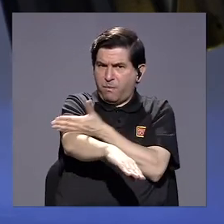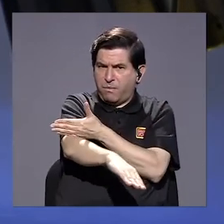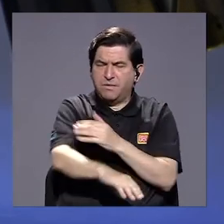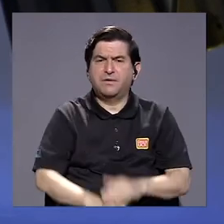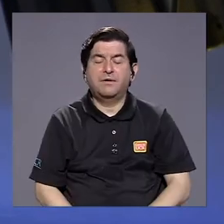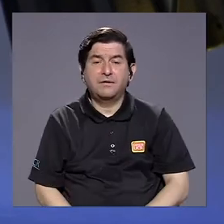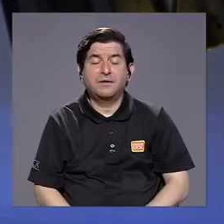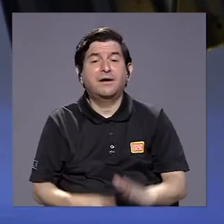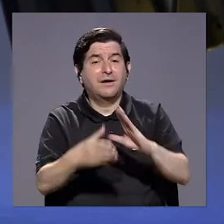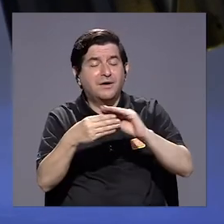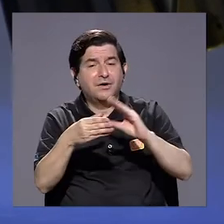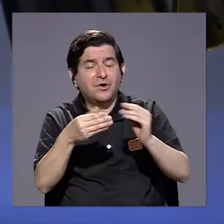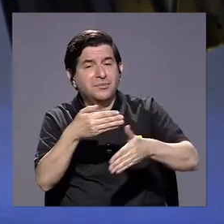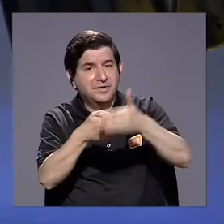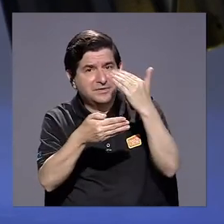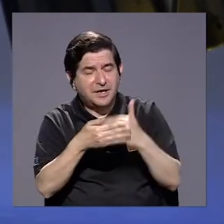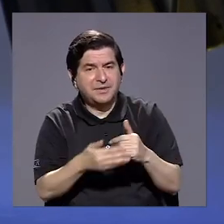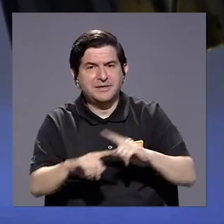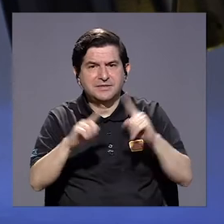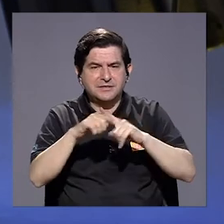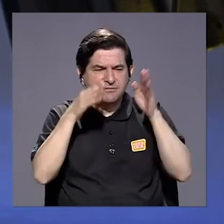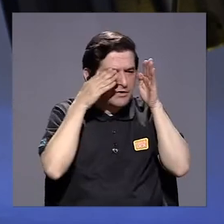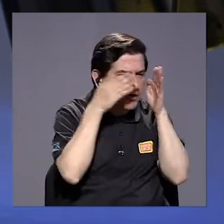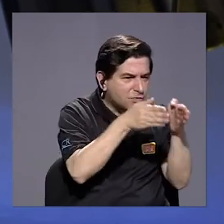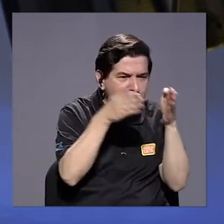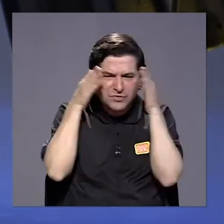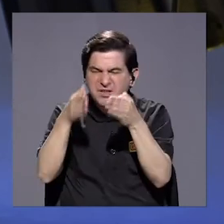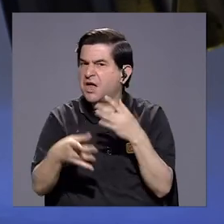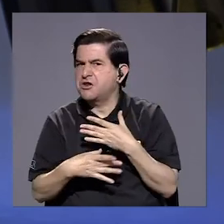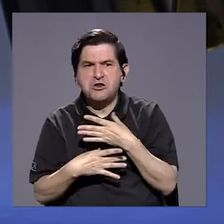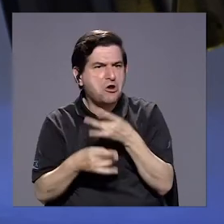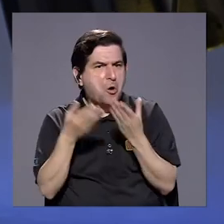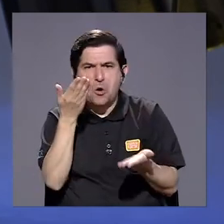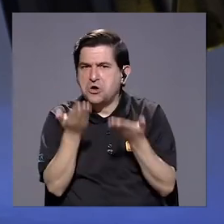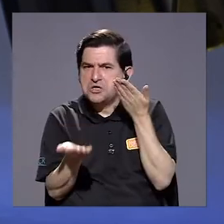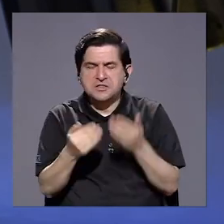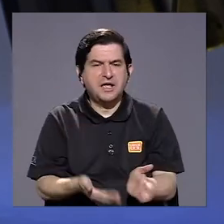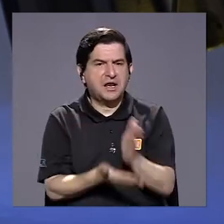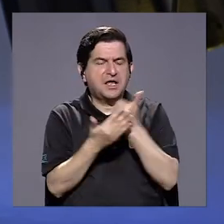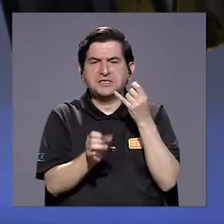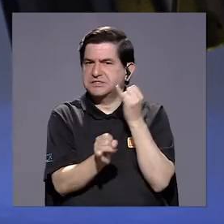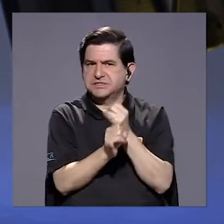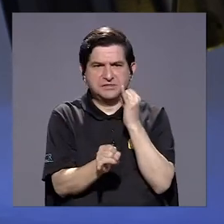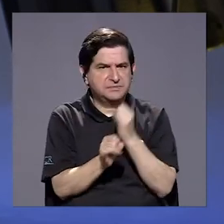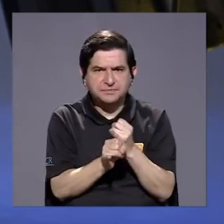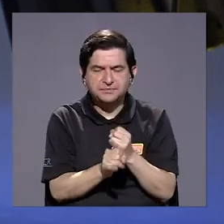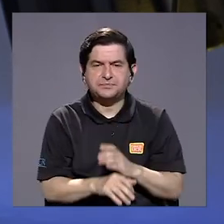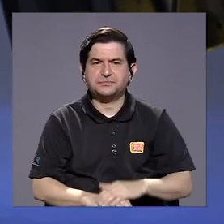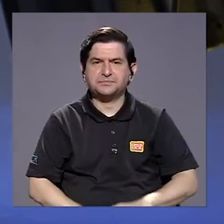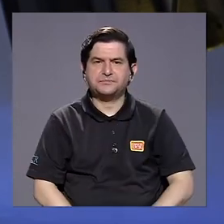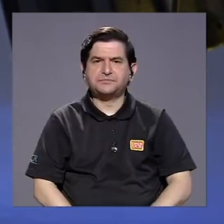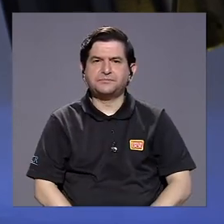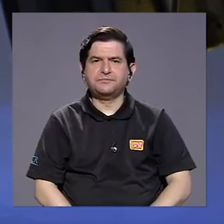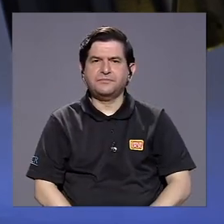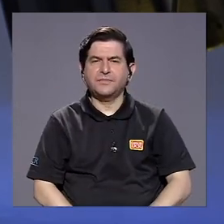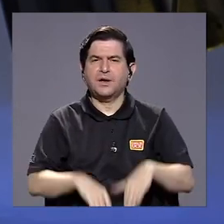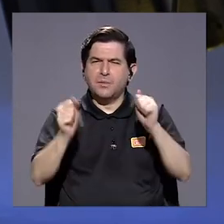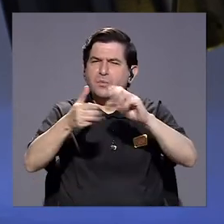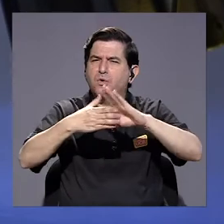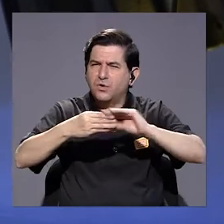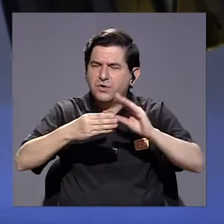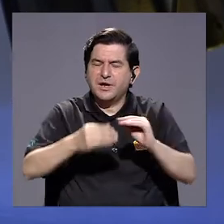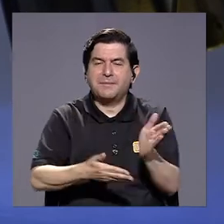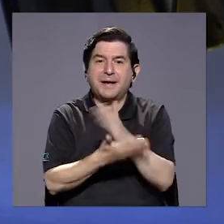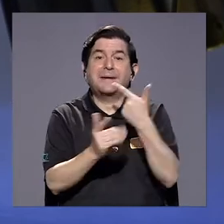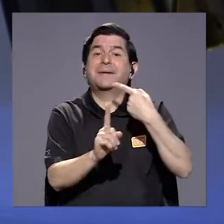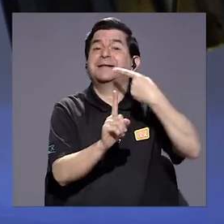y ahora me comentaba algunos focos de desinterés que se podían encontrar en algunas instituciones. Quisiera un poco que me comente más